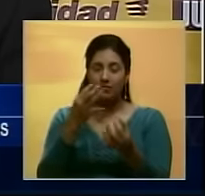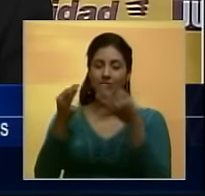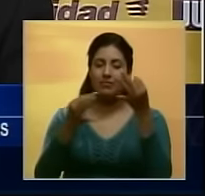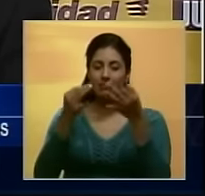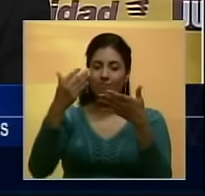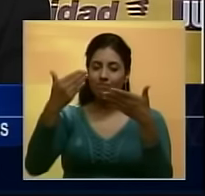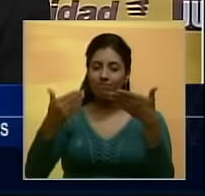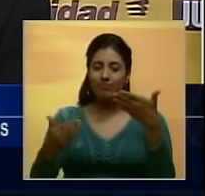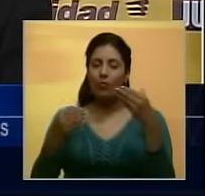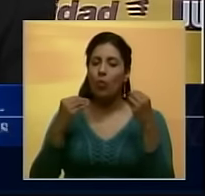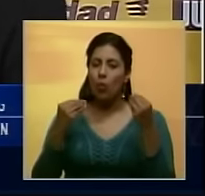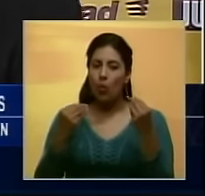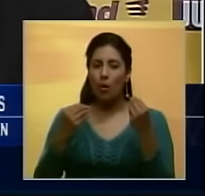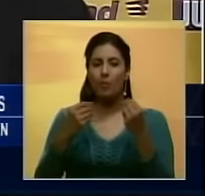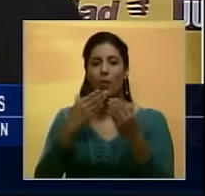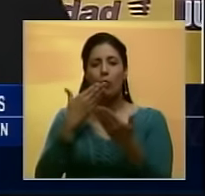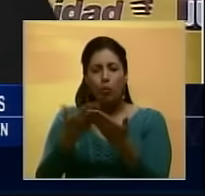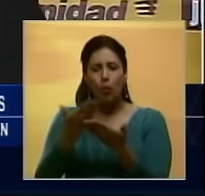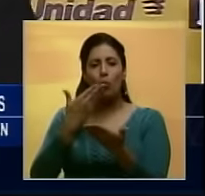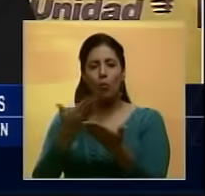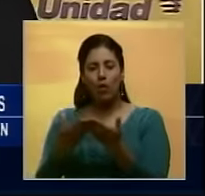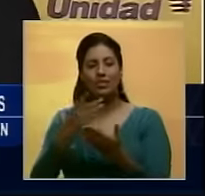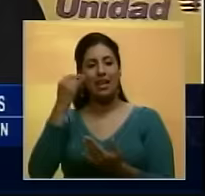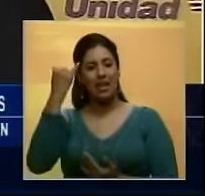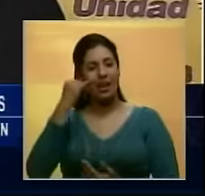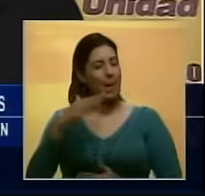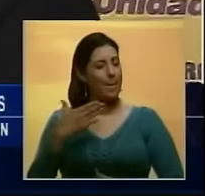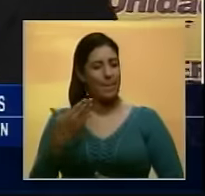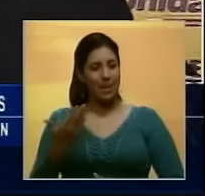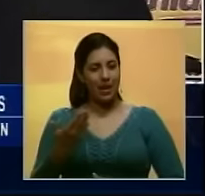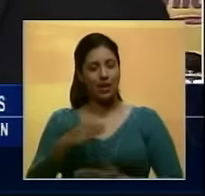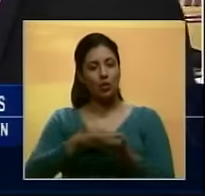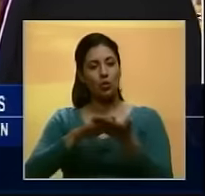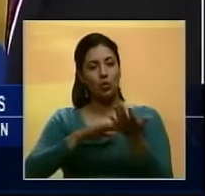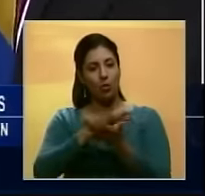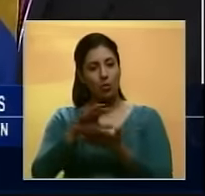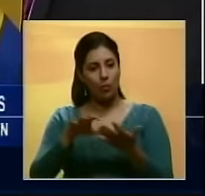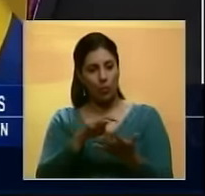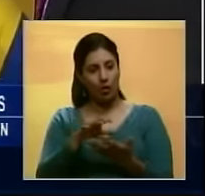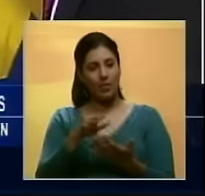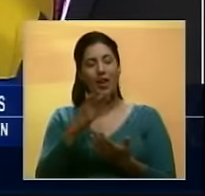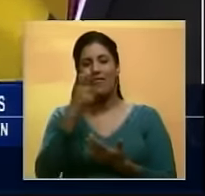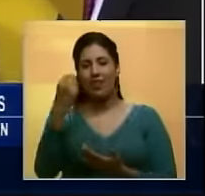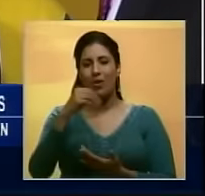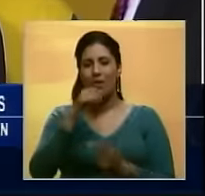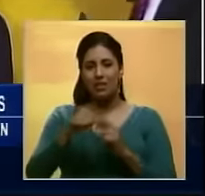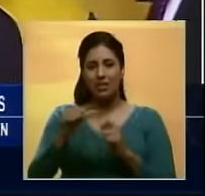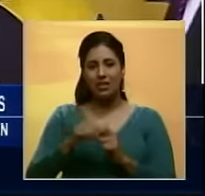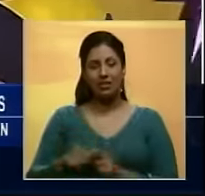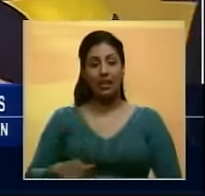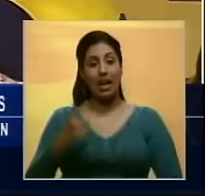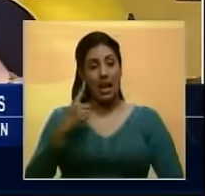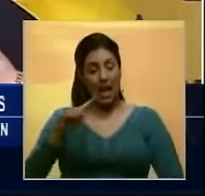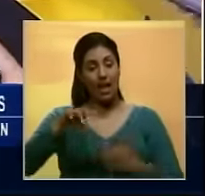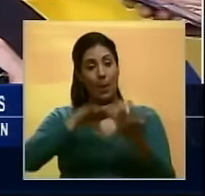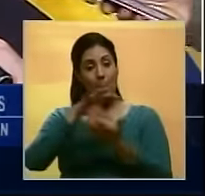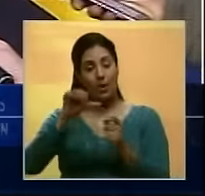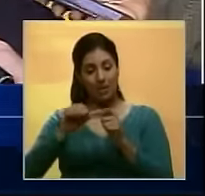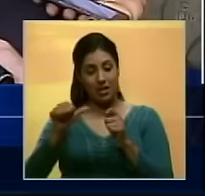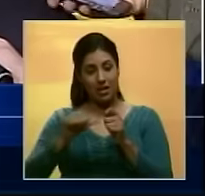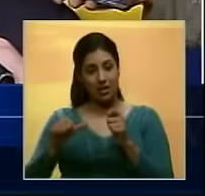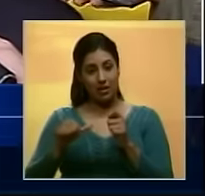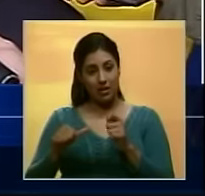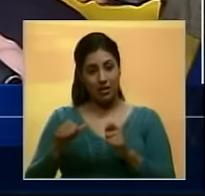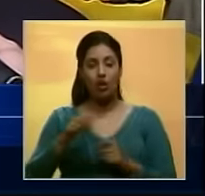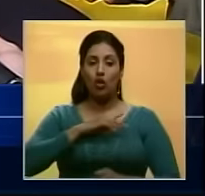explicar en detalle de qué se tratan las propuestas que está presentando Para resolver esta crisis por la ausencia de billetes Hay un problema con los billetes